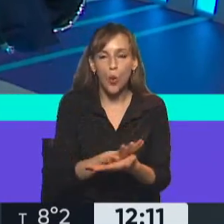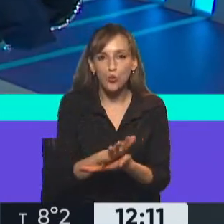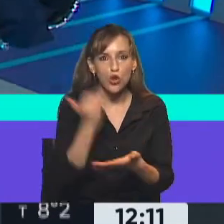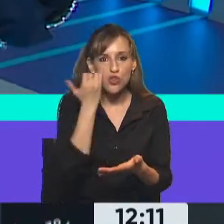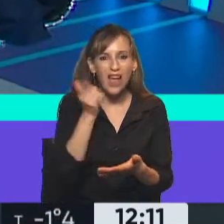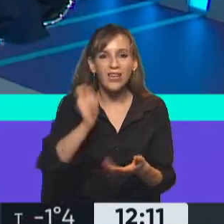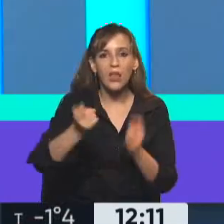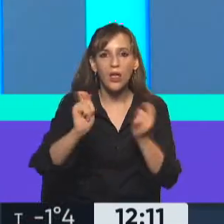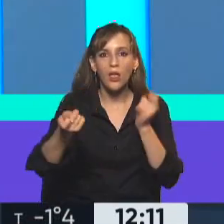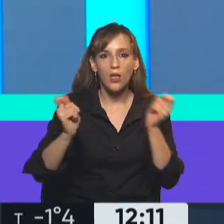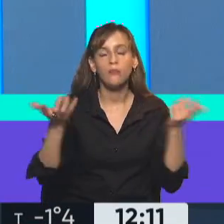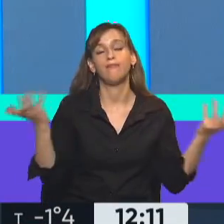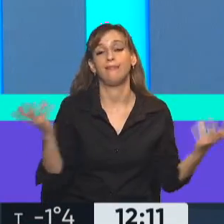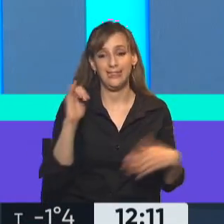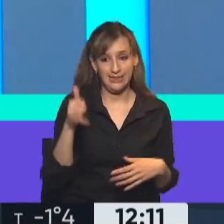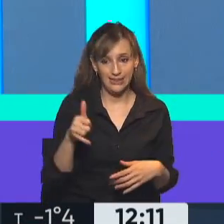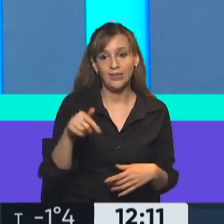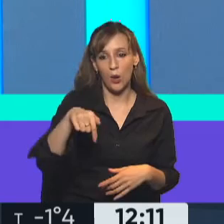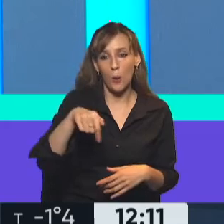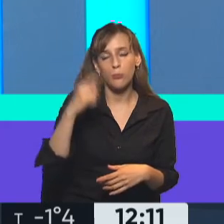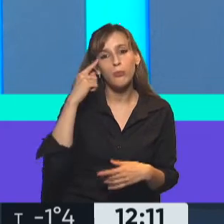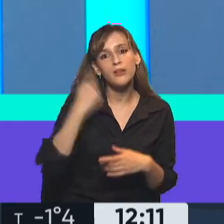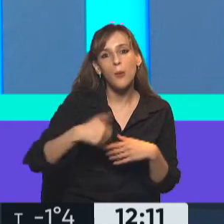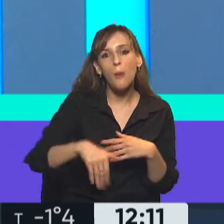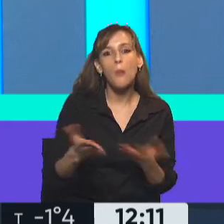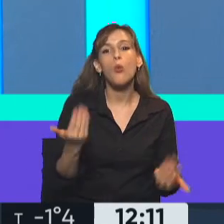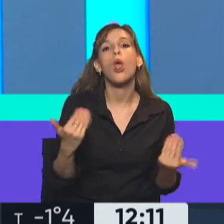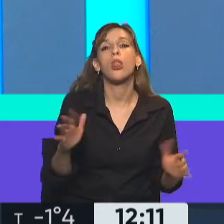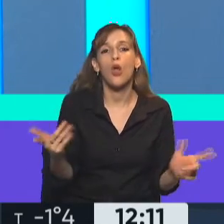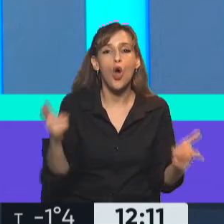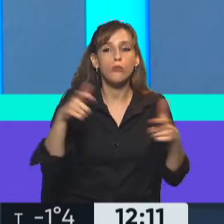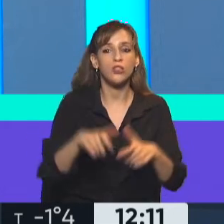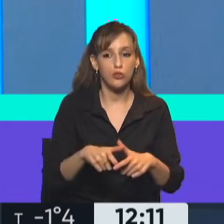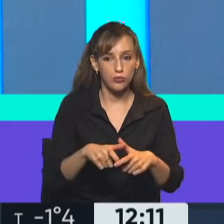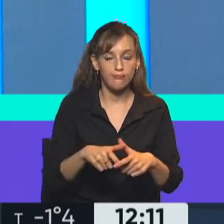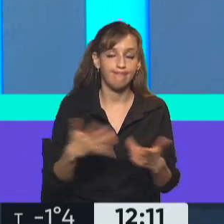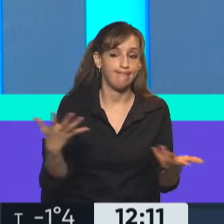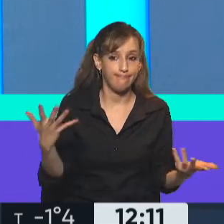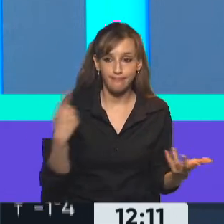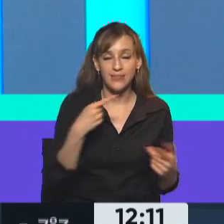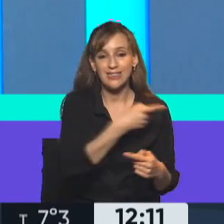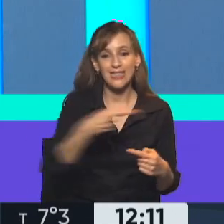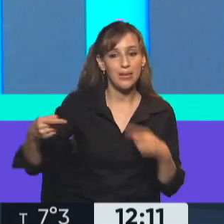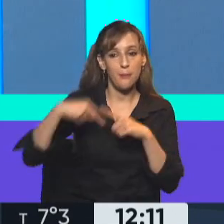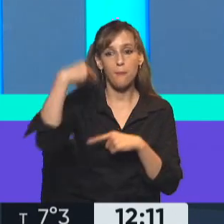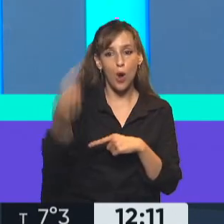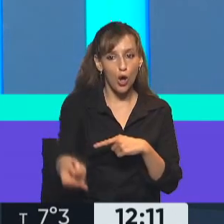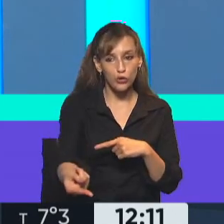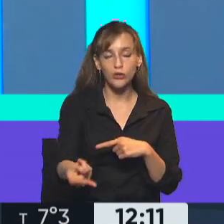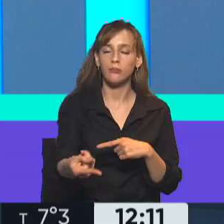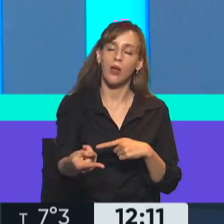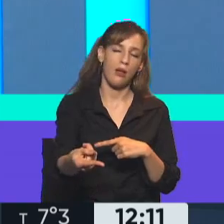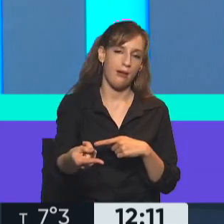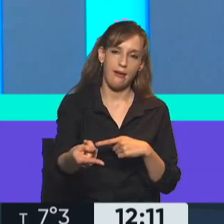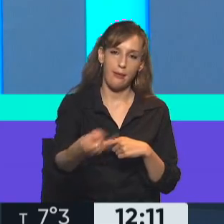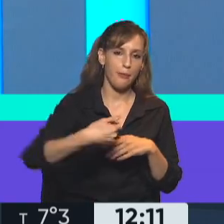en extraordinarias. Se hablaba que se podía conformar alguna comisión, pero ya a partir de la semana que viene, y después vamos a estar hablando de estos